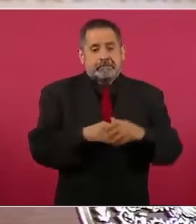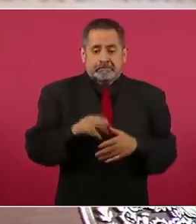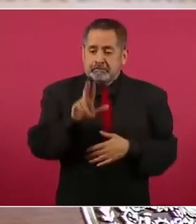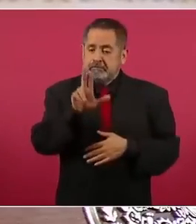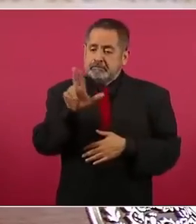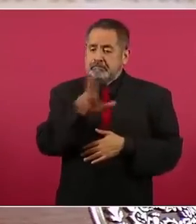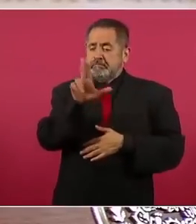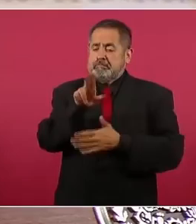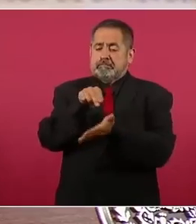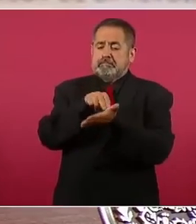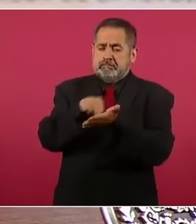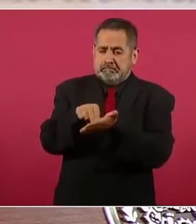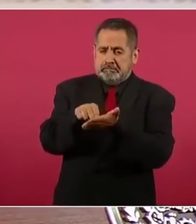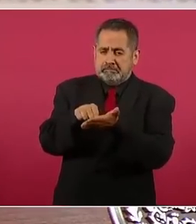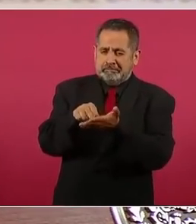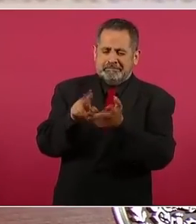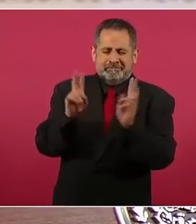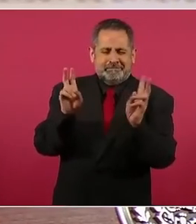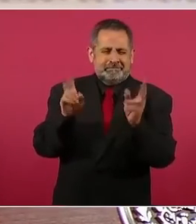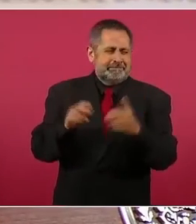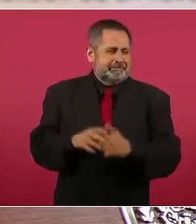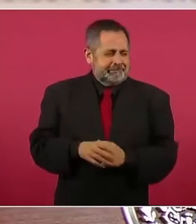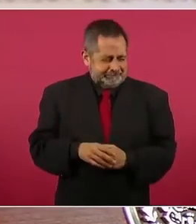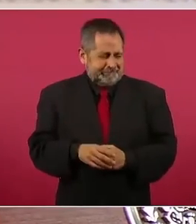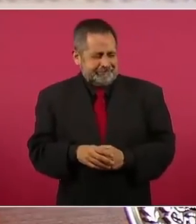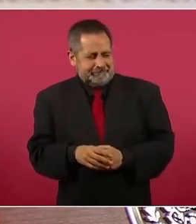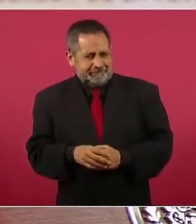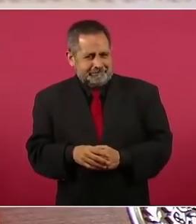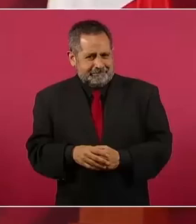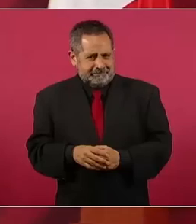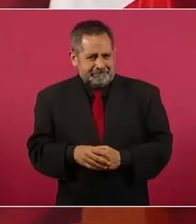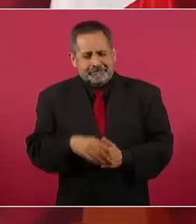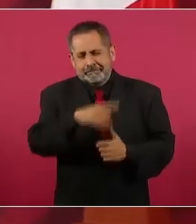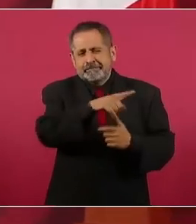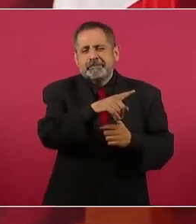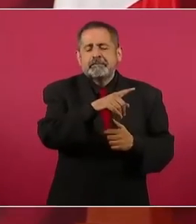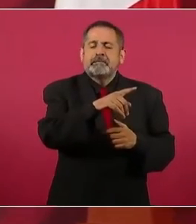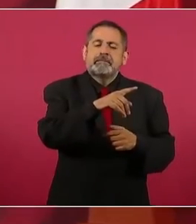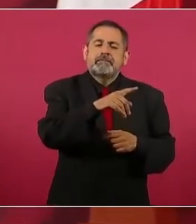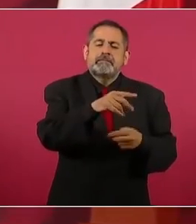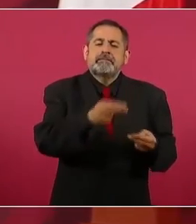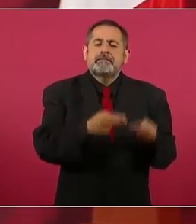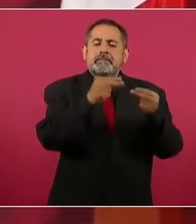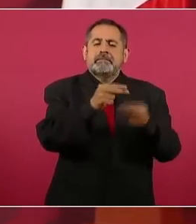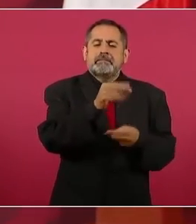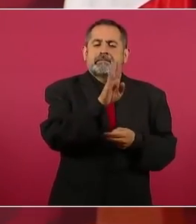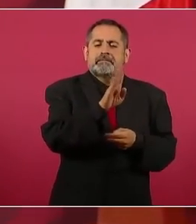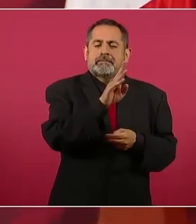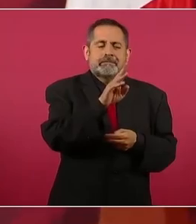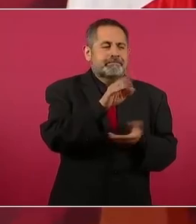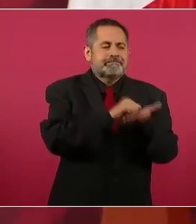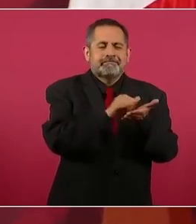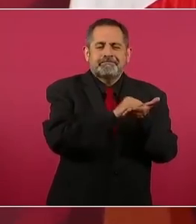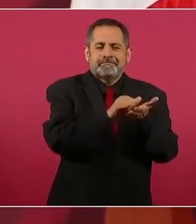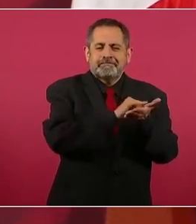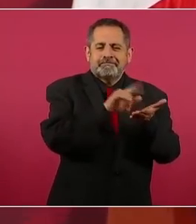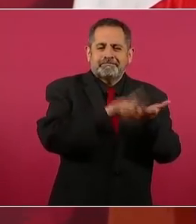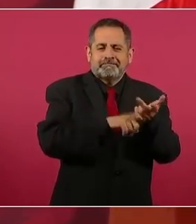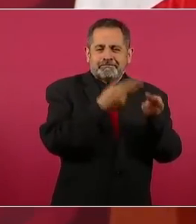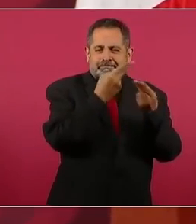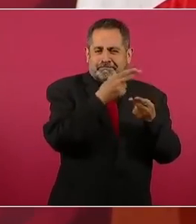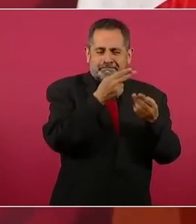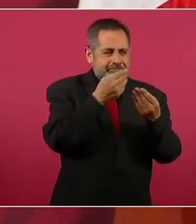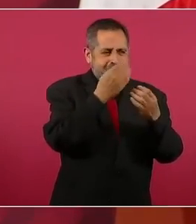martes negro en la bolsa de Nueva York. Y en el